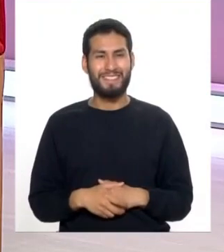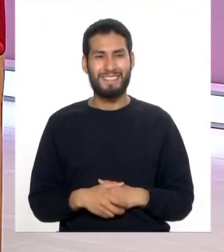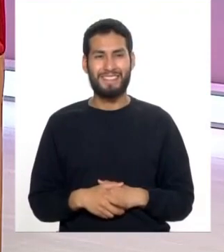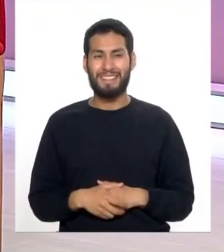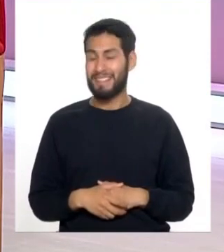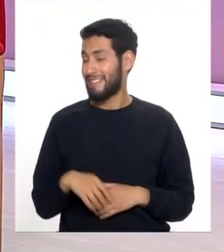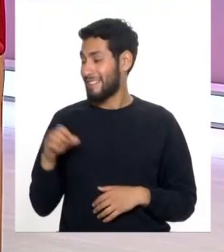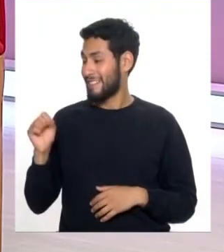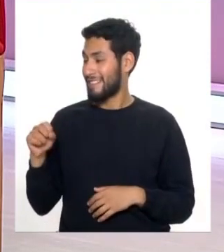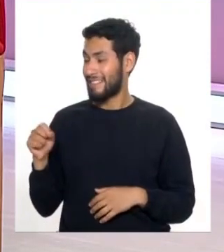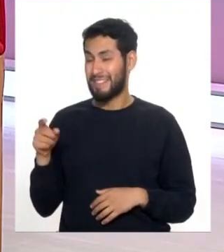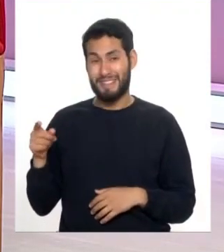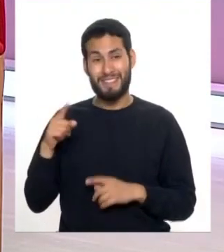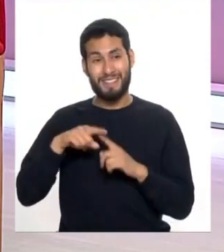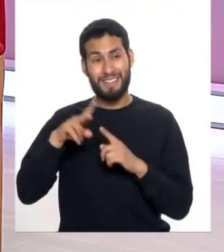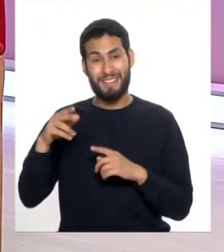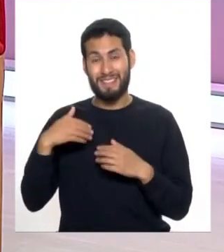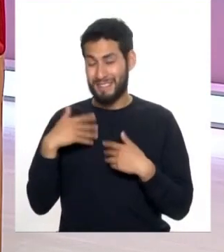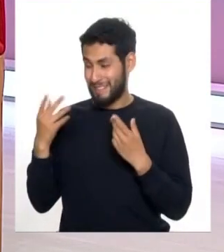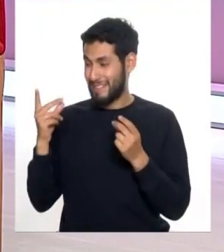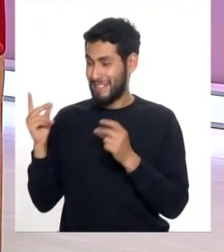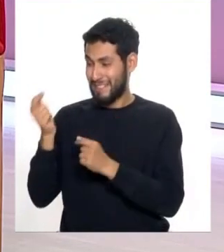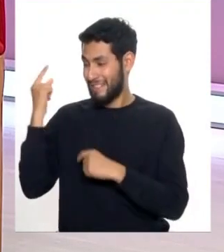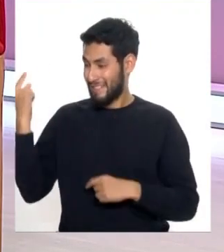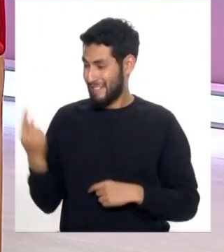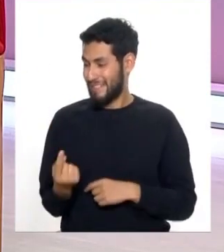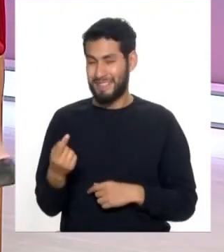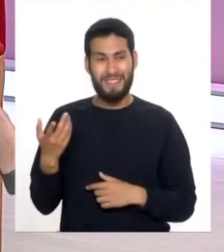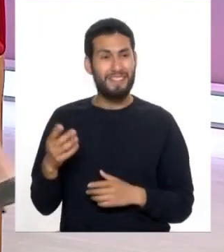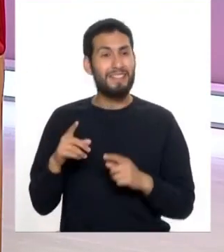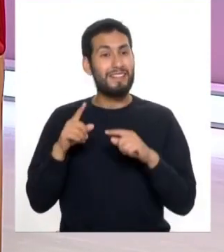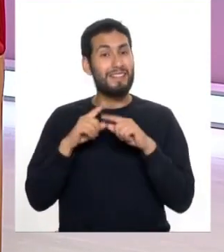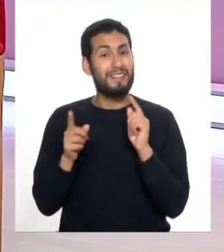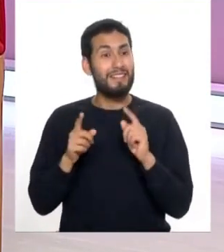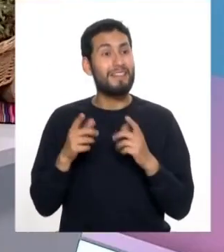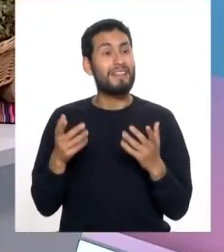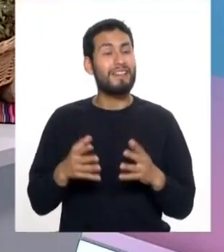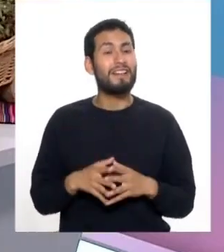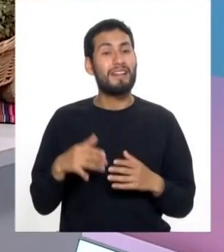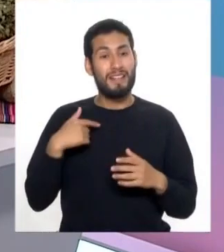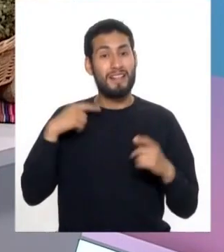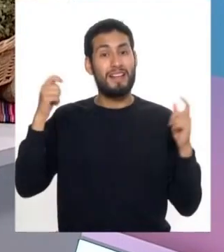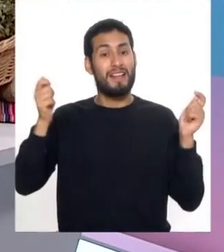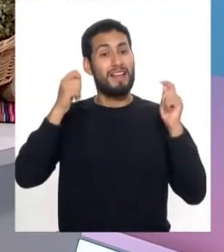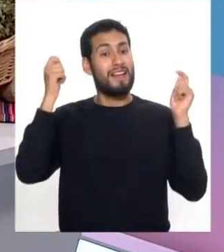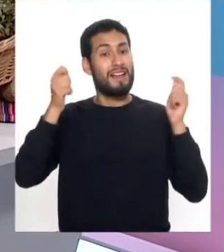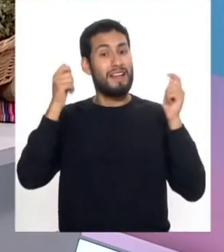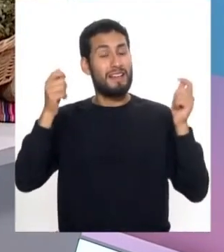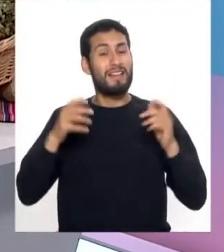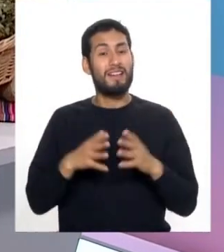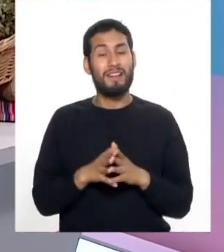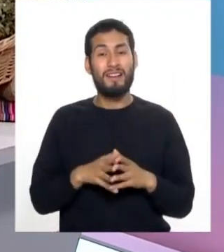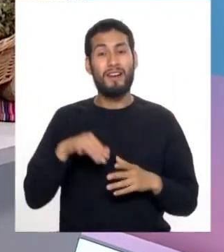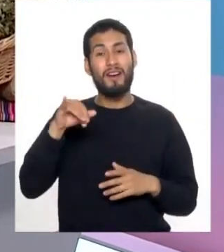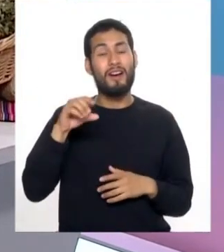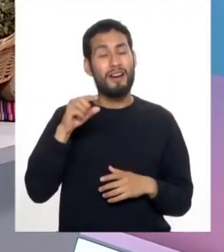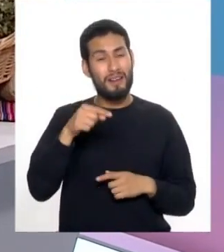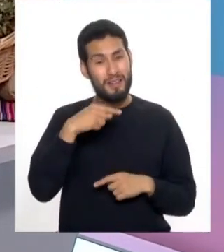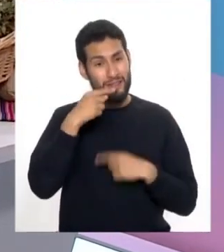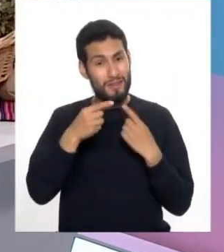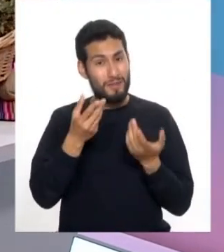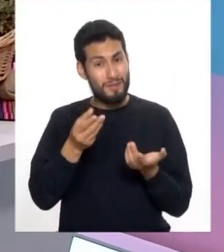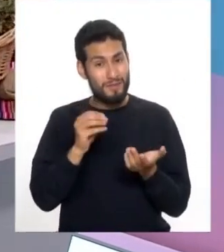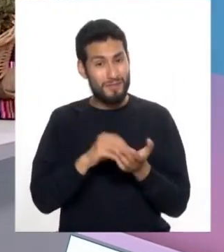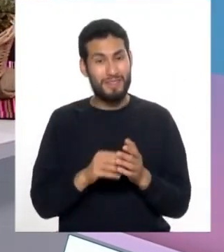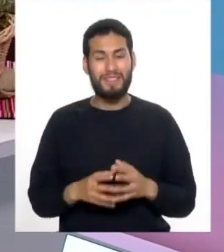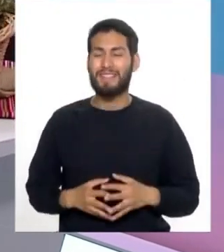sí por la imagen de televisión ya te tenemos aquí rapidísimo has llegado pero también estamos de aniversario Jorge cuéntanos un poquito más